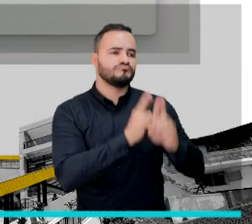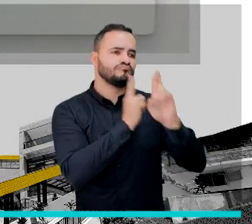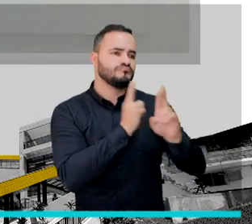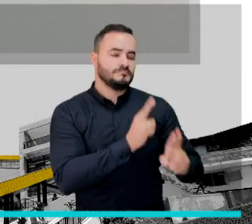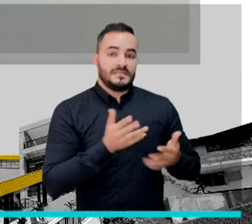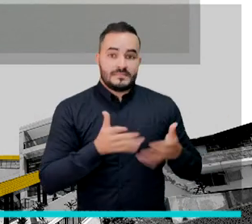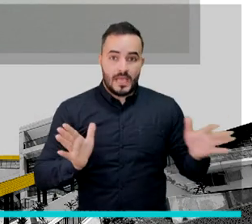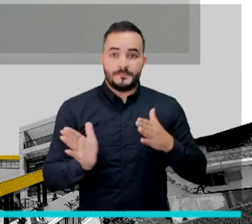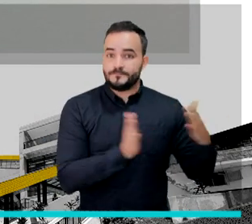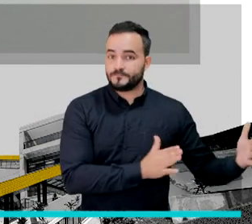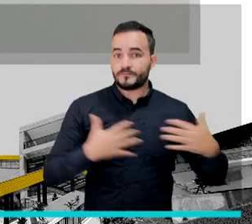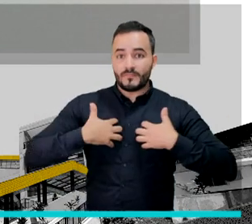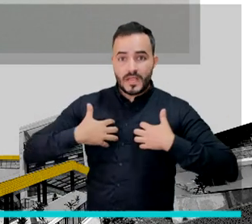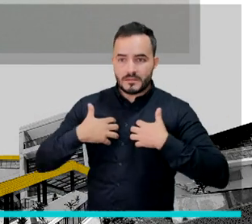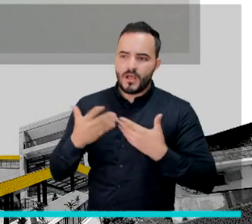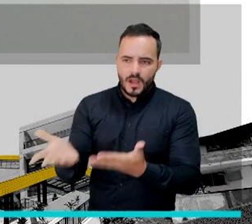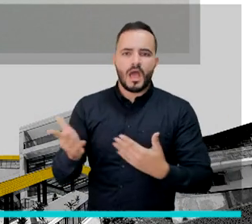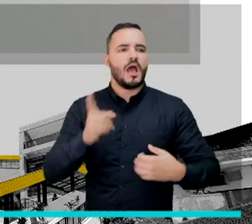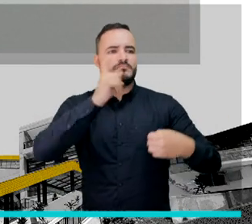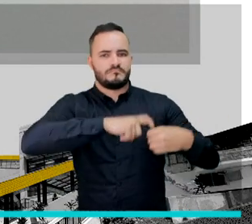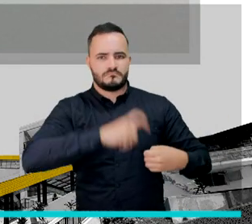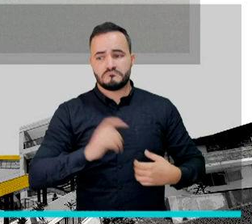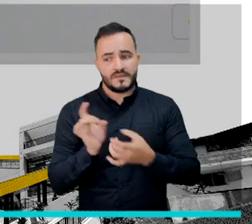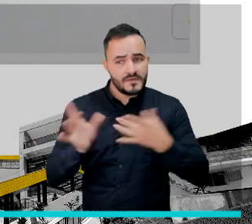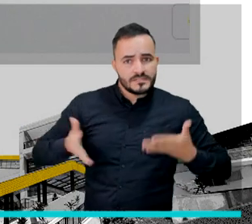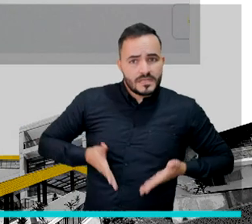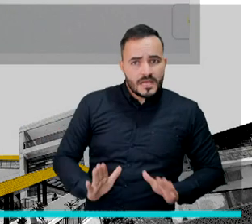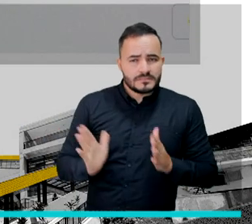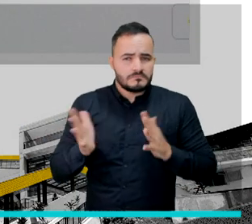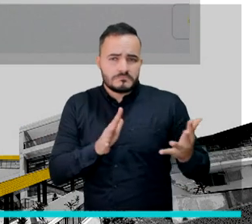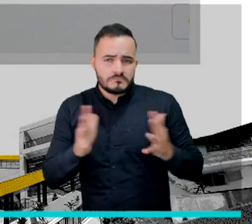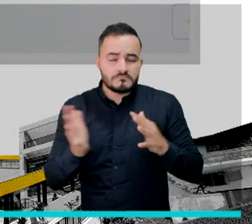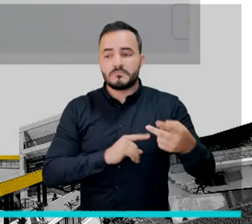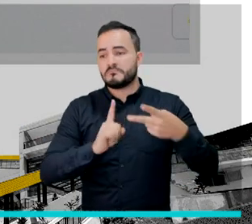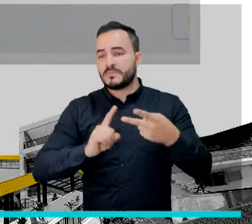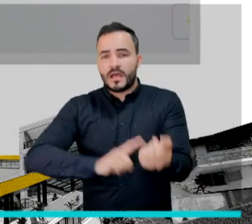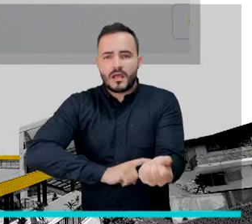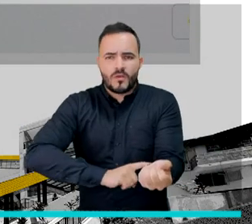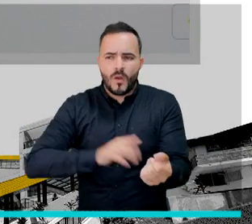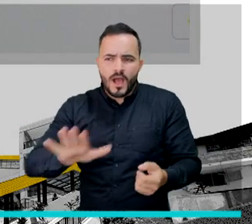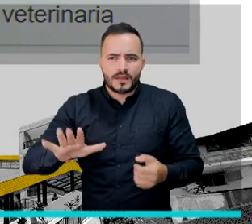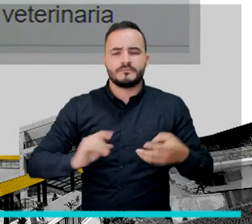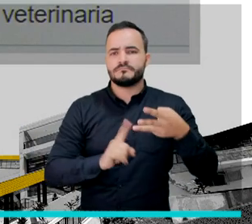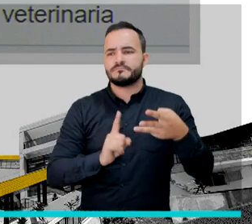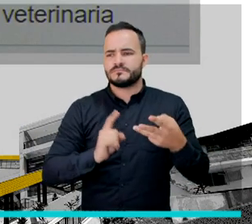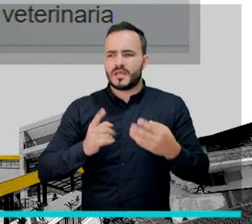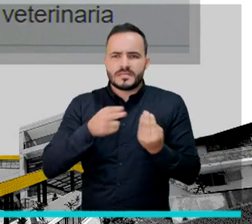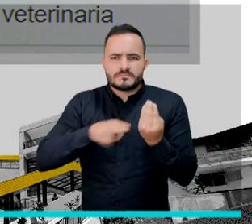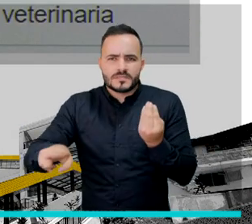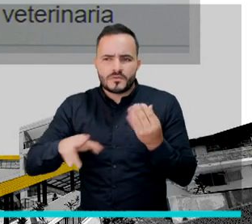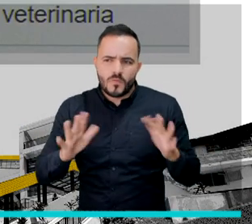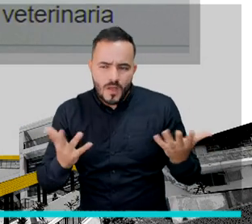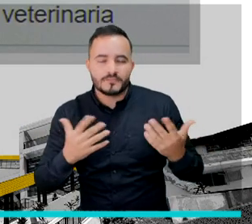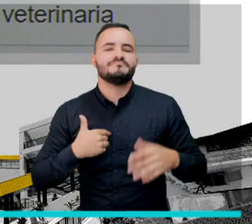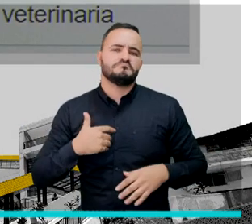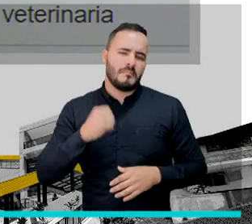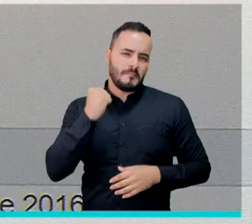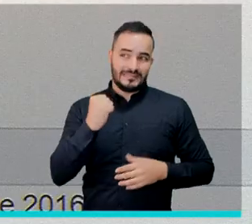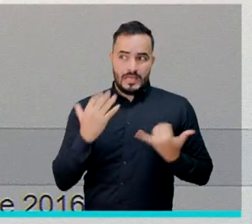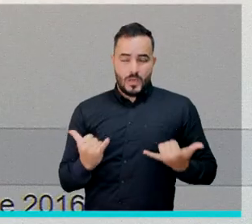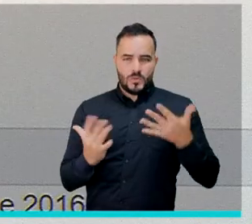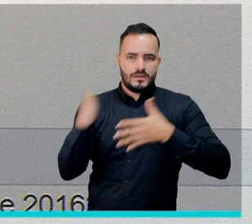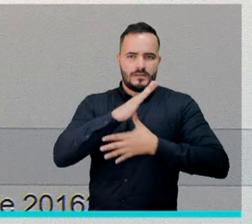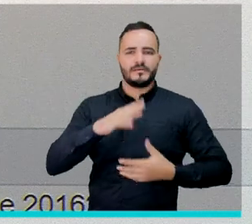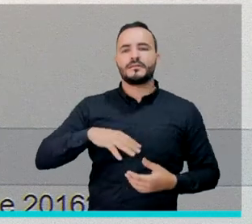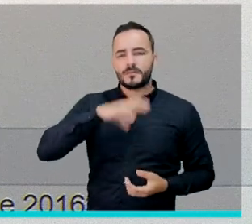los datos del animal con una fecha probable de nacimiento, con la raza, con la especie. Inicialmente pues iniciamos con perros y gatos.